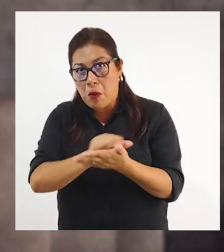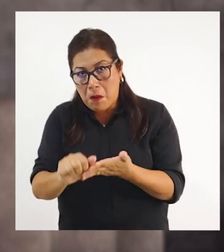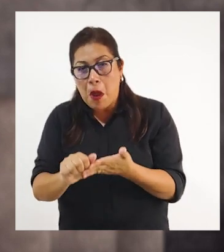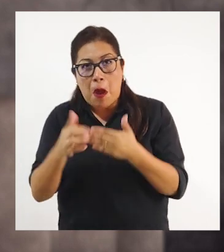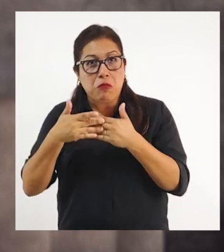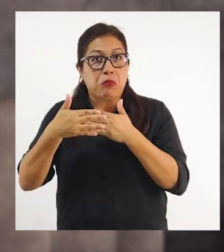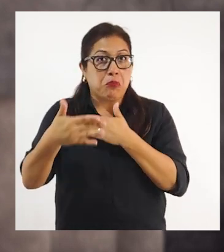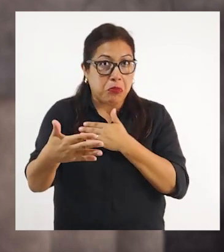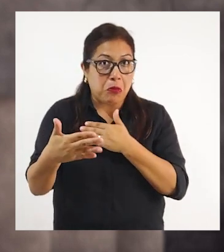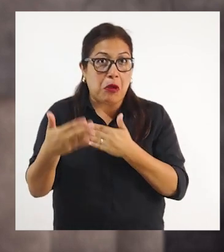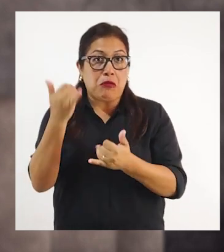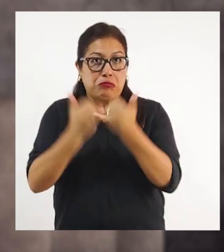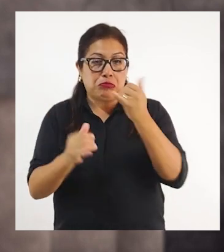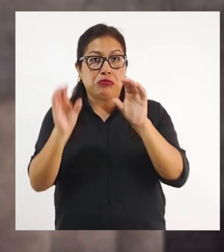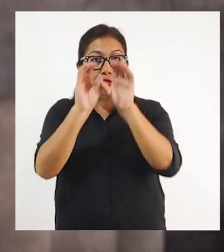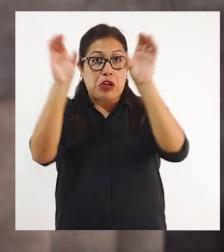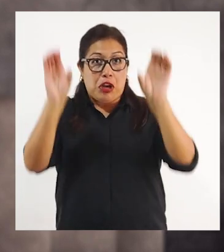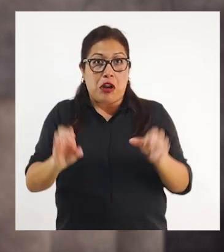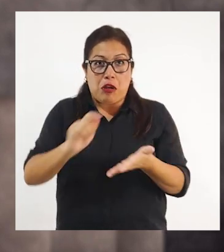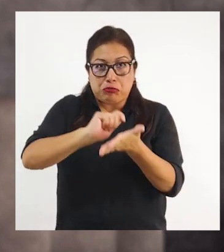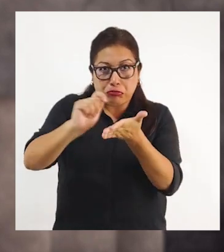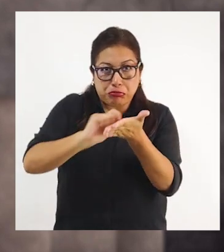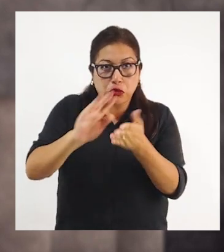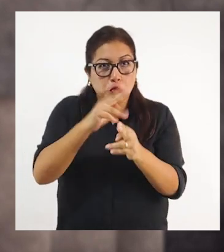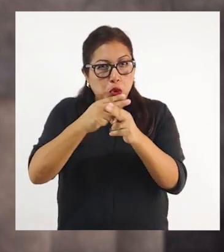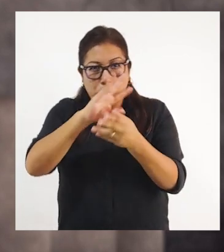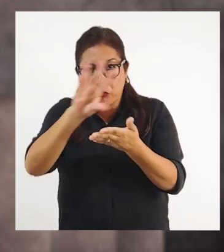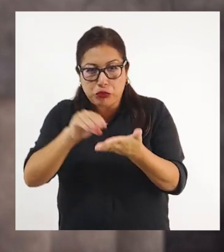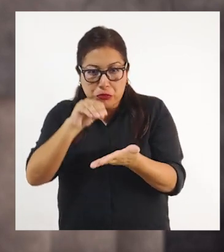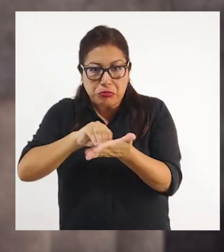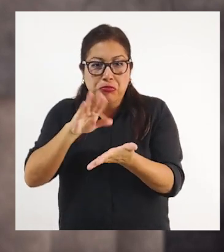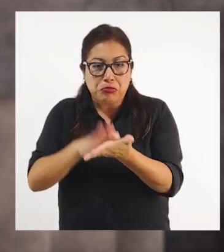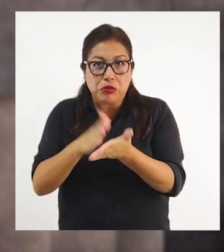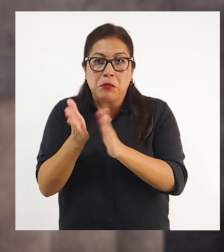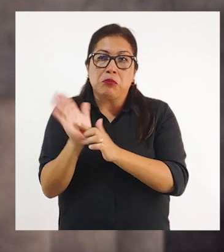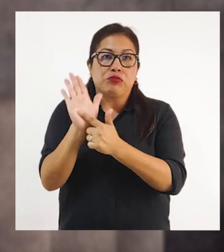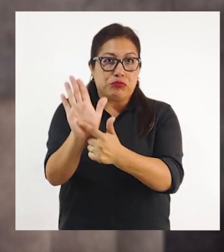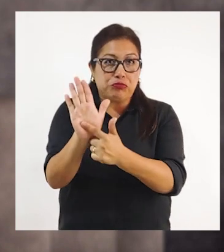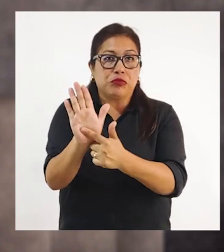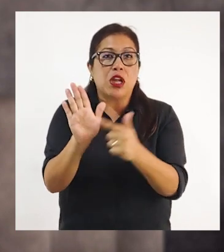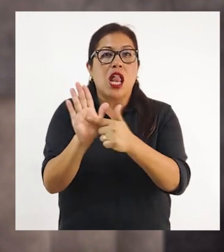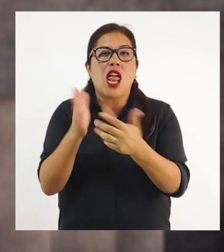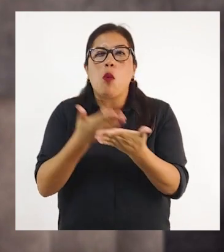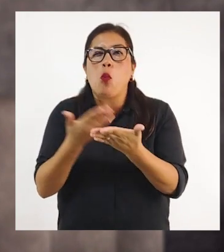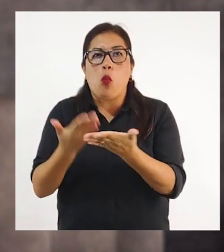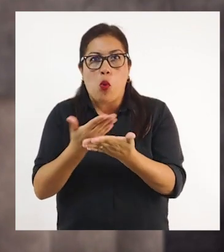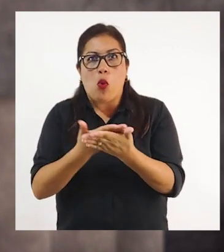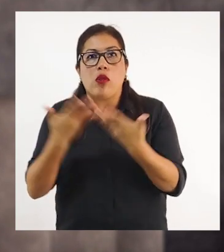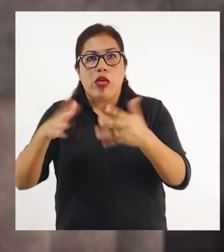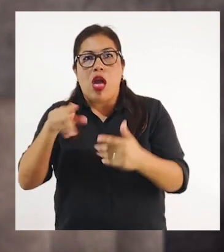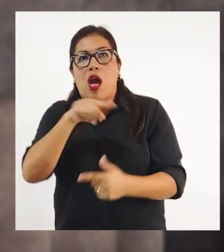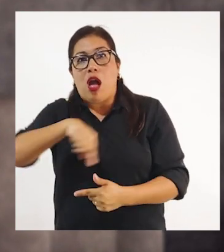vamos a darles un certificado donde podamos decir, miren, los chicos han pasado su tiempo de